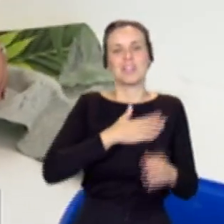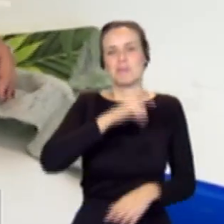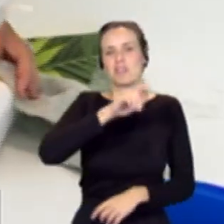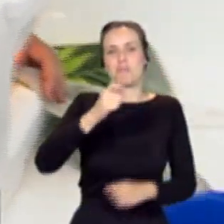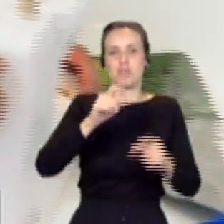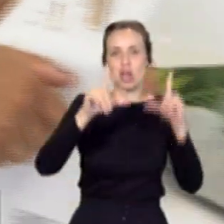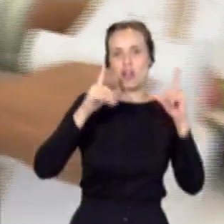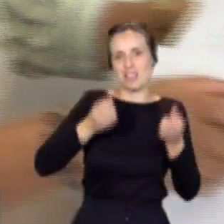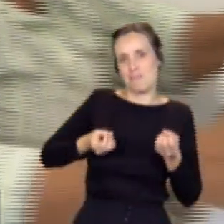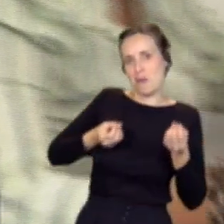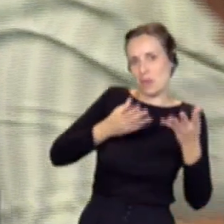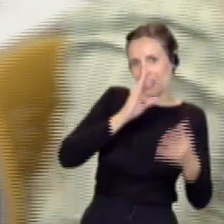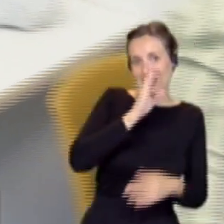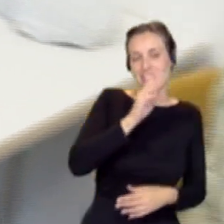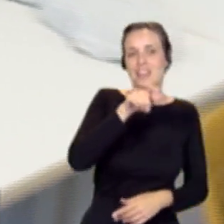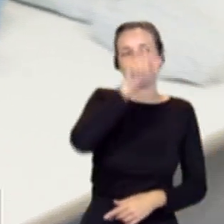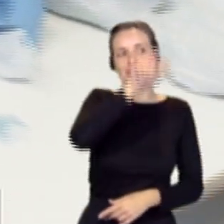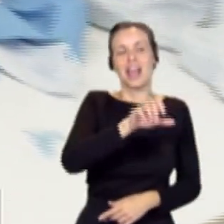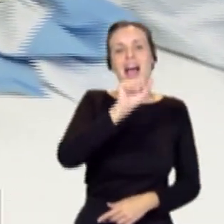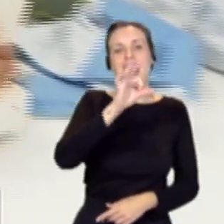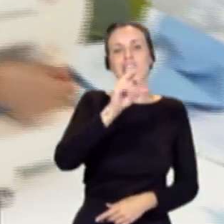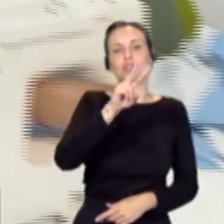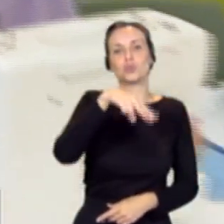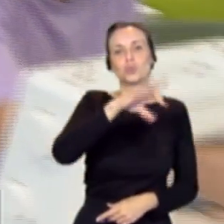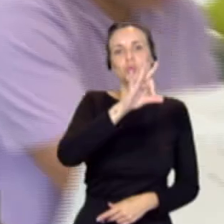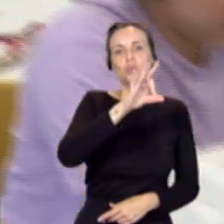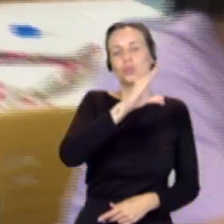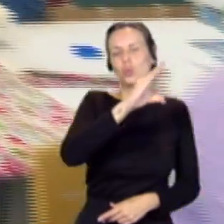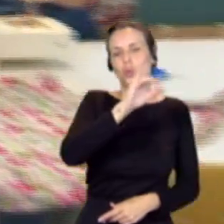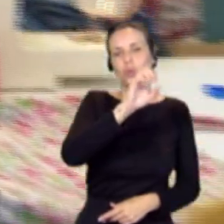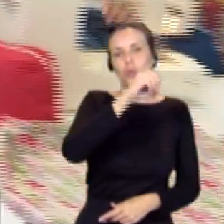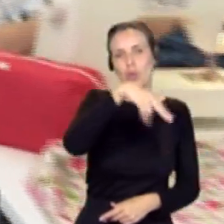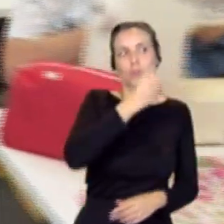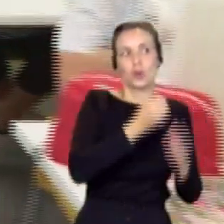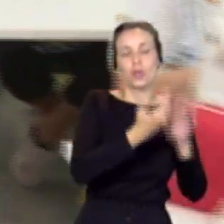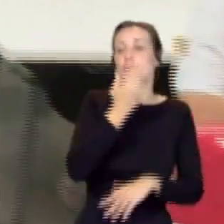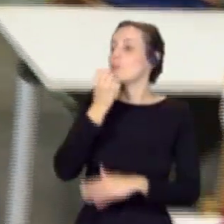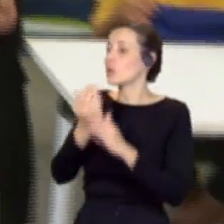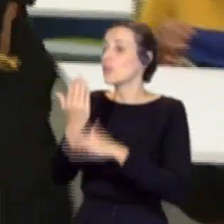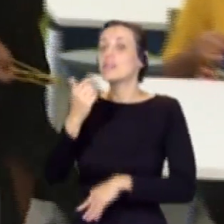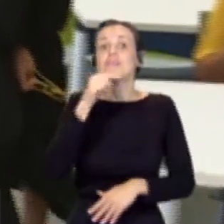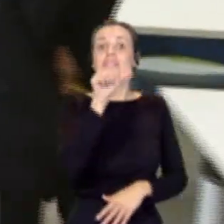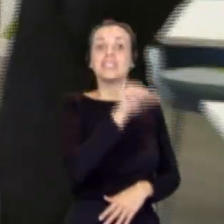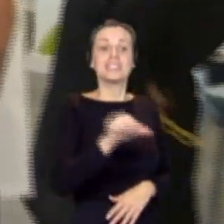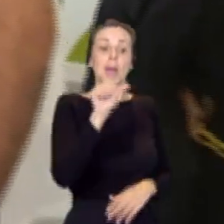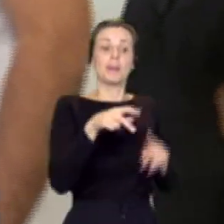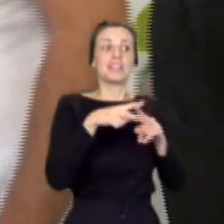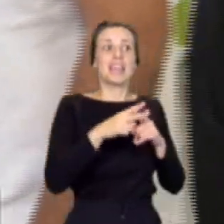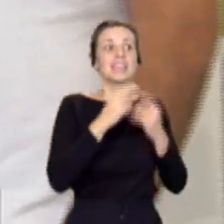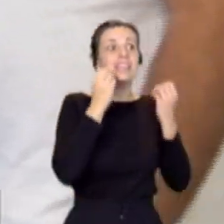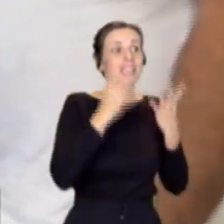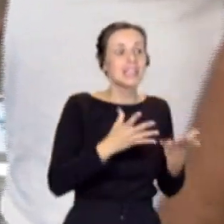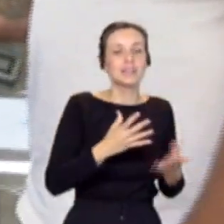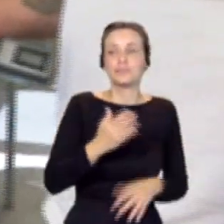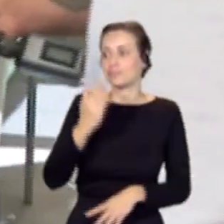tengo una de ellas, Asunción. Muy buenos días. Buenos días. Bueno, cuéntame un poco cómo lo estás viviendo tú, cómo han sido estas semanas de taller. Pues la verdad es que